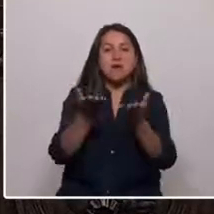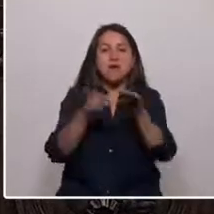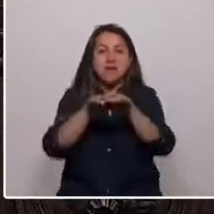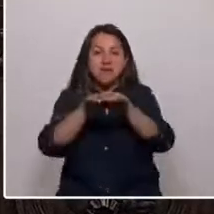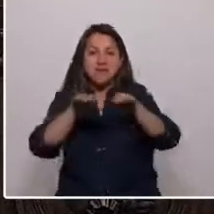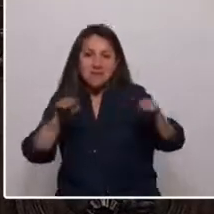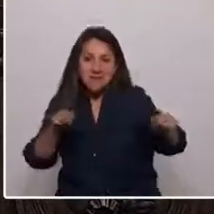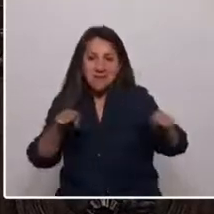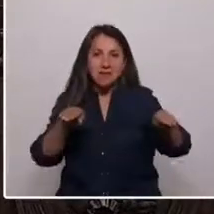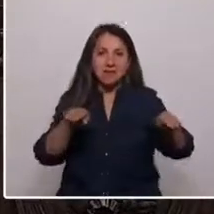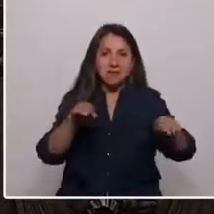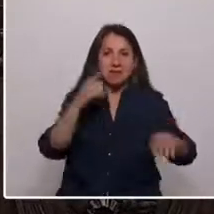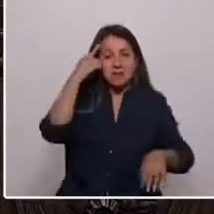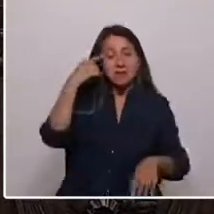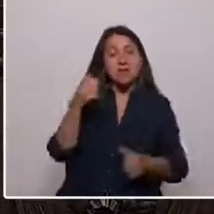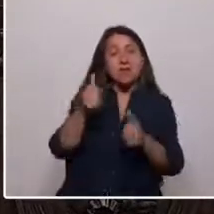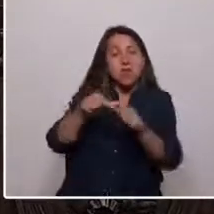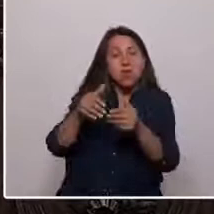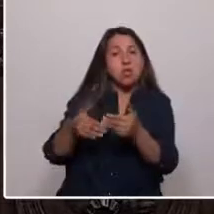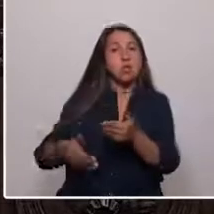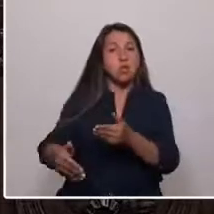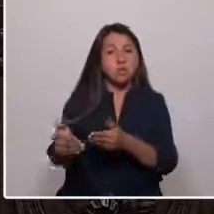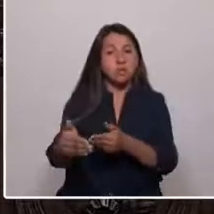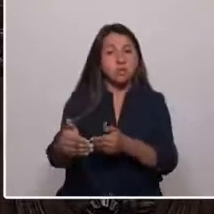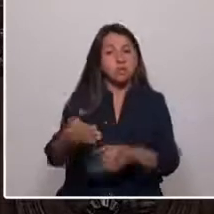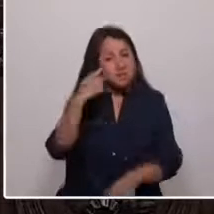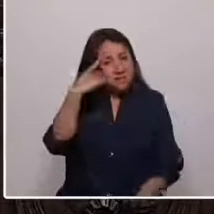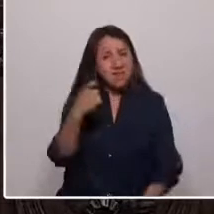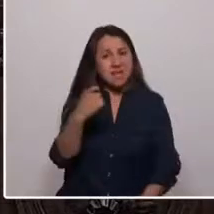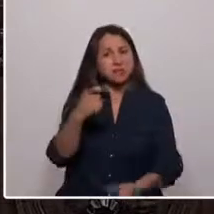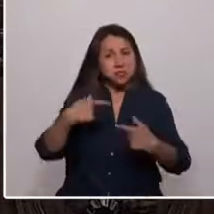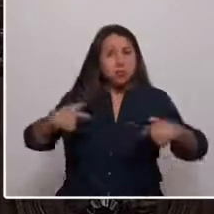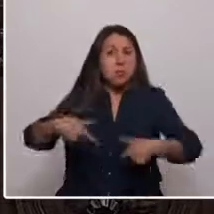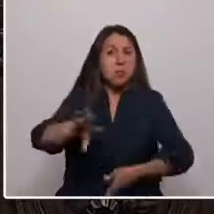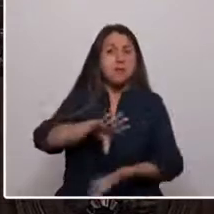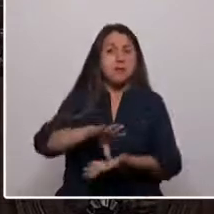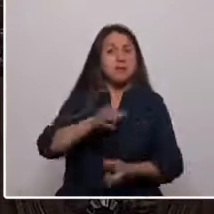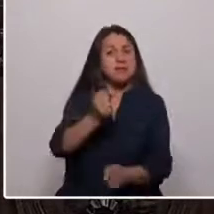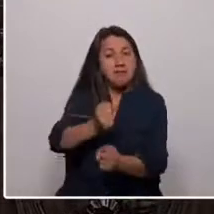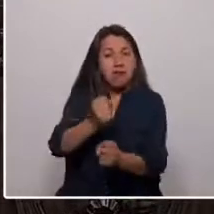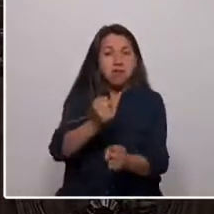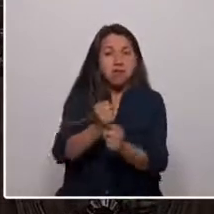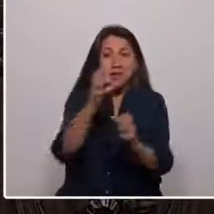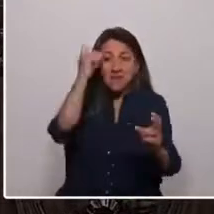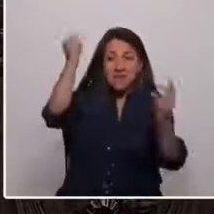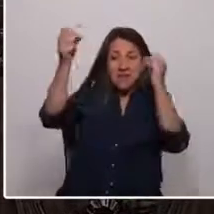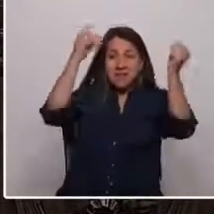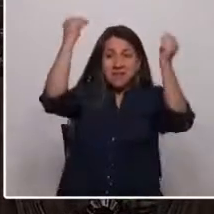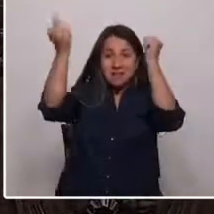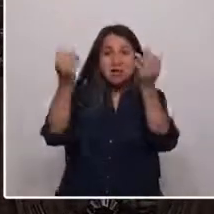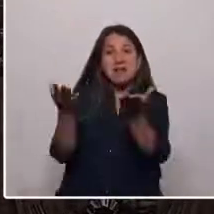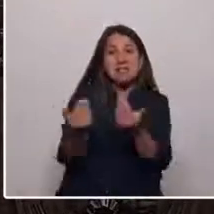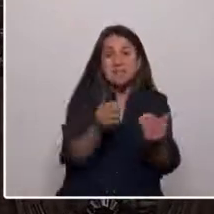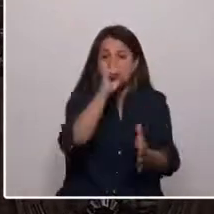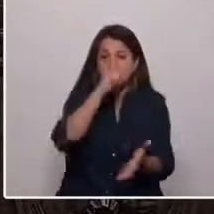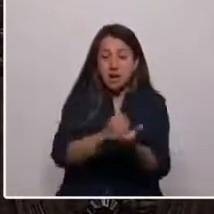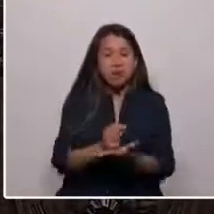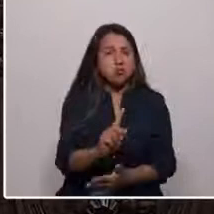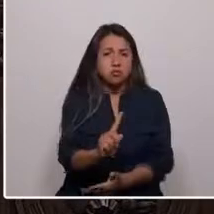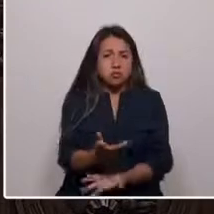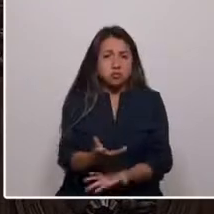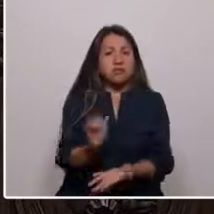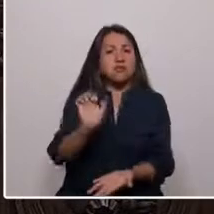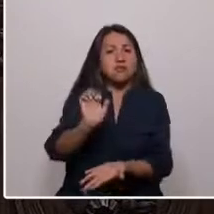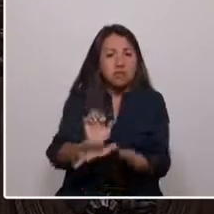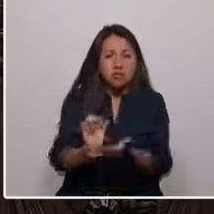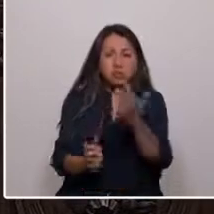empleo y prosperidad, porque creo firmemente que somos un país trabajador y creativo, y no necesitamos del engaño que el Estado